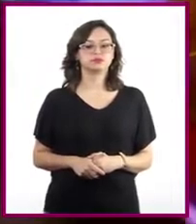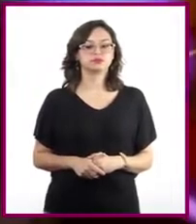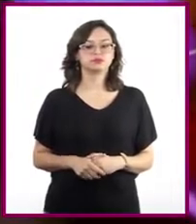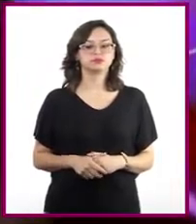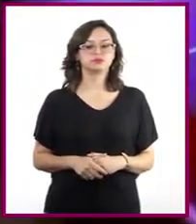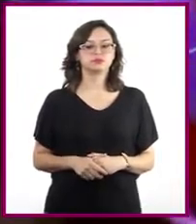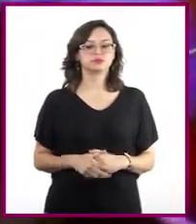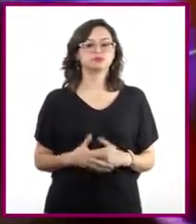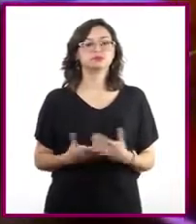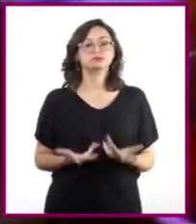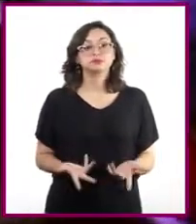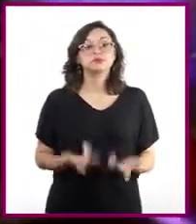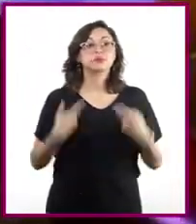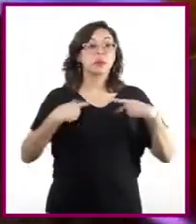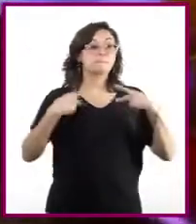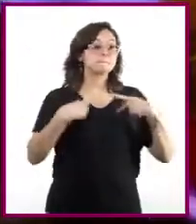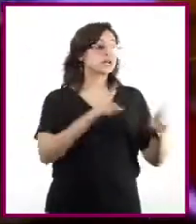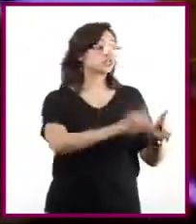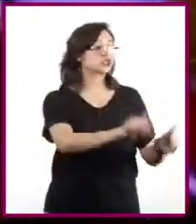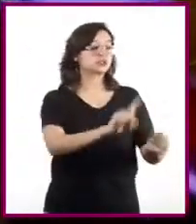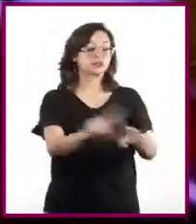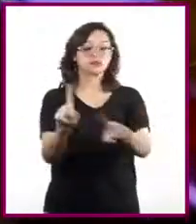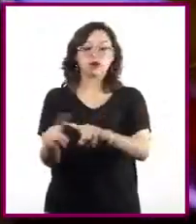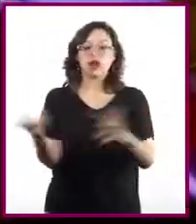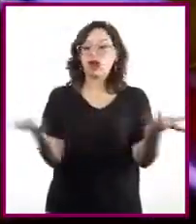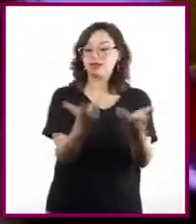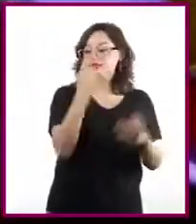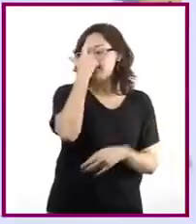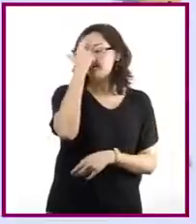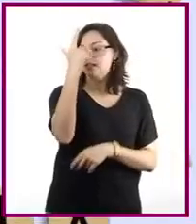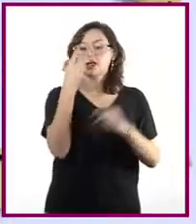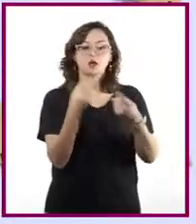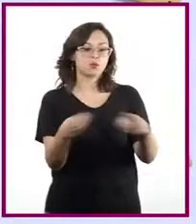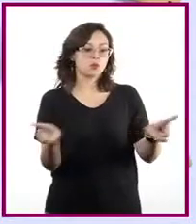Estas son algunas personas que participan en la creación musical.